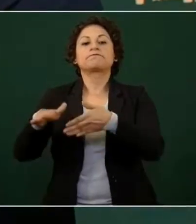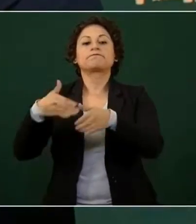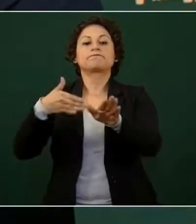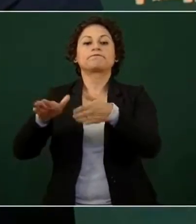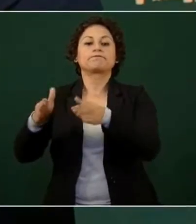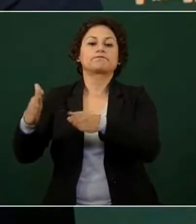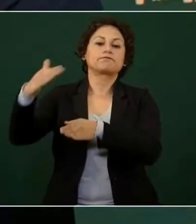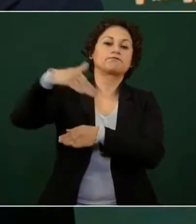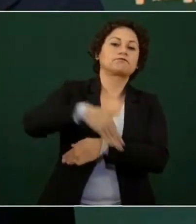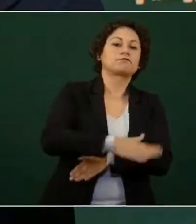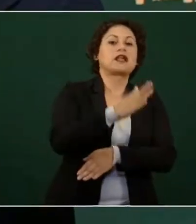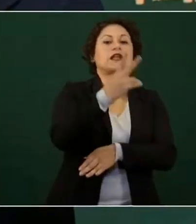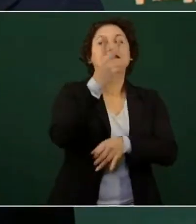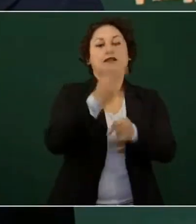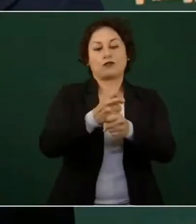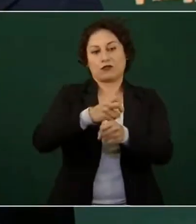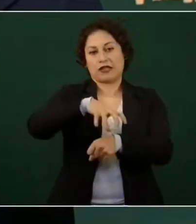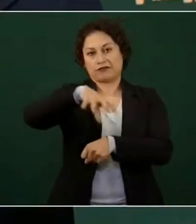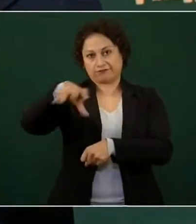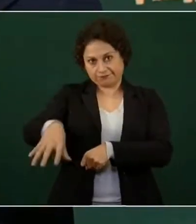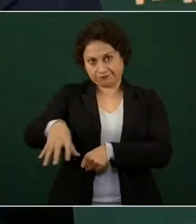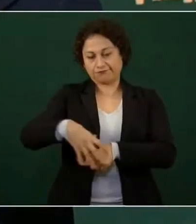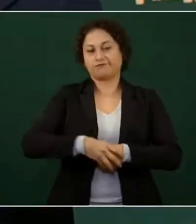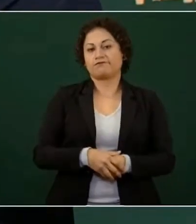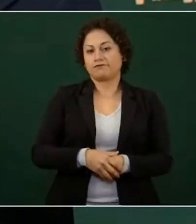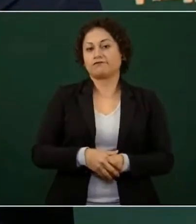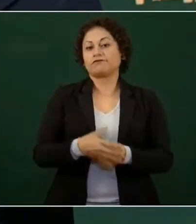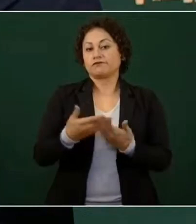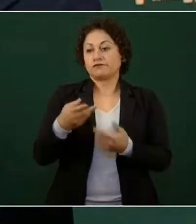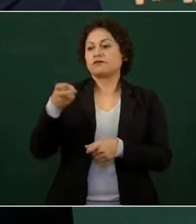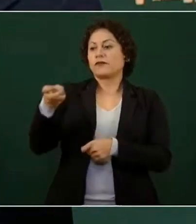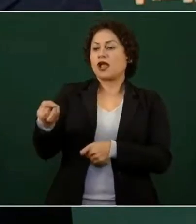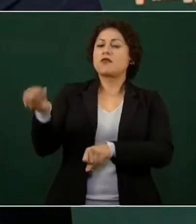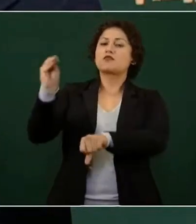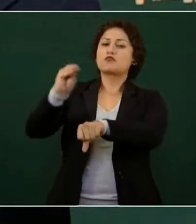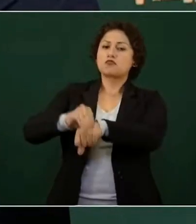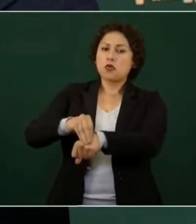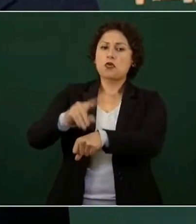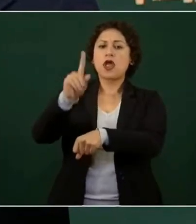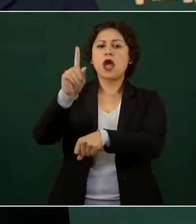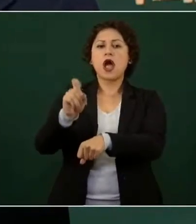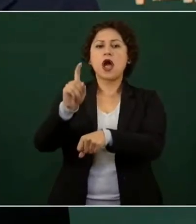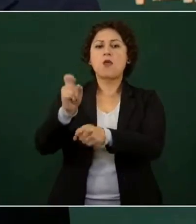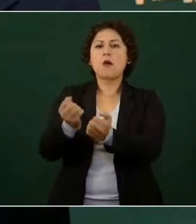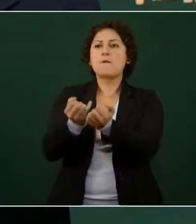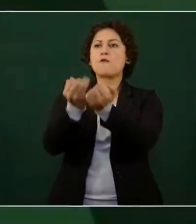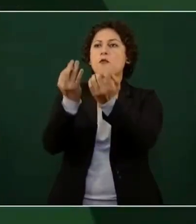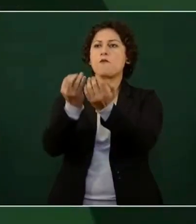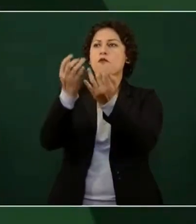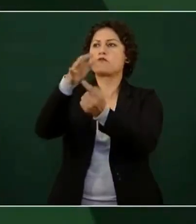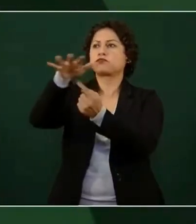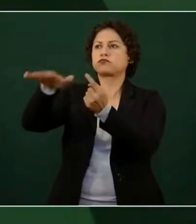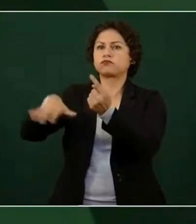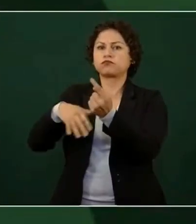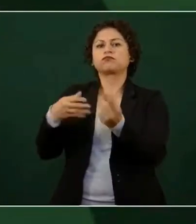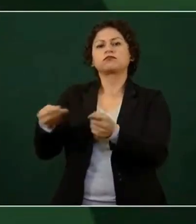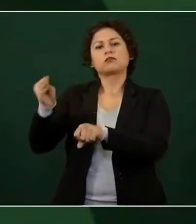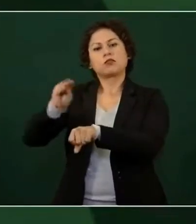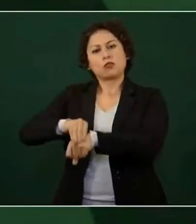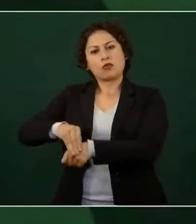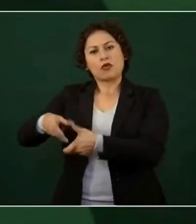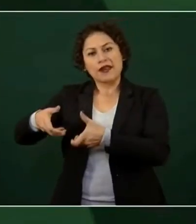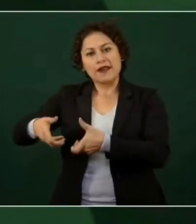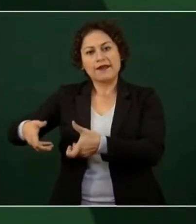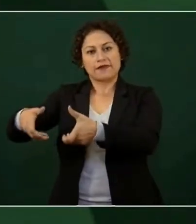en la segunda sección, se han rehabilitado diversas fuentes, una calzada, y llegamos a lo que es el